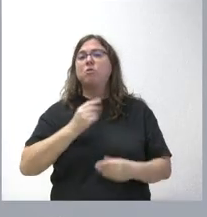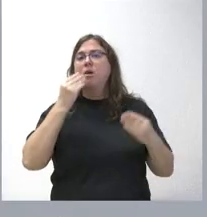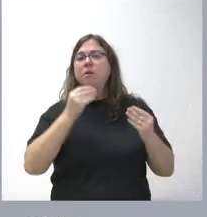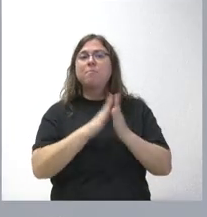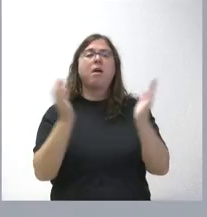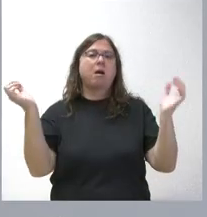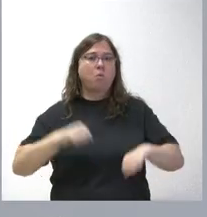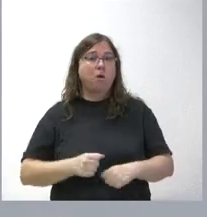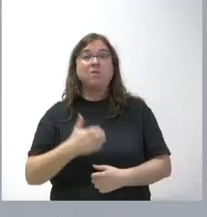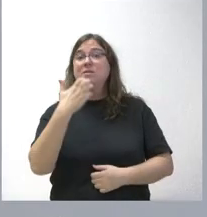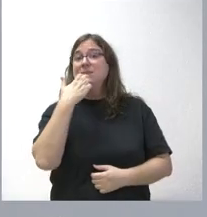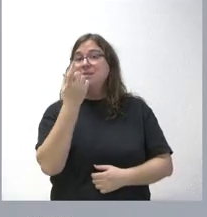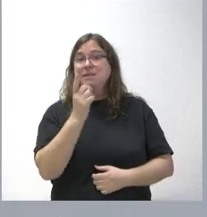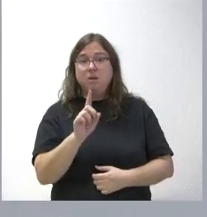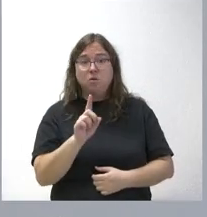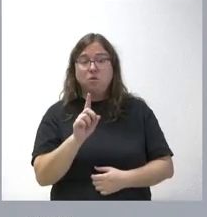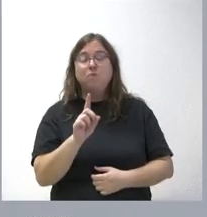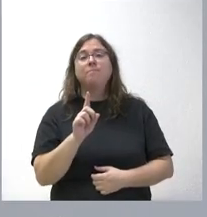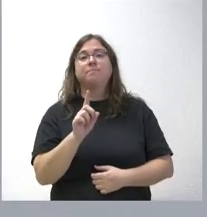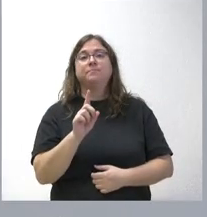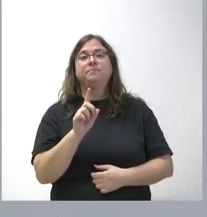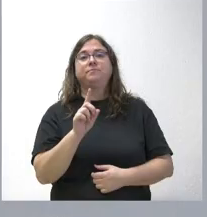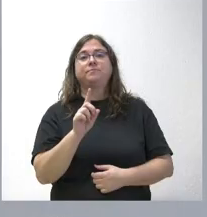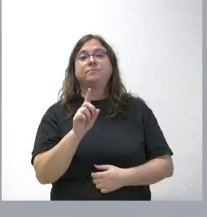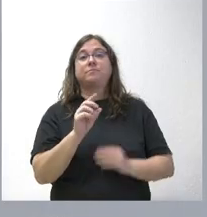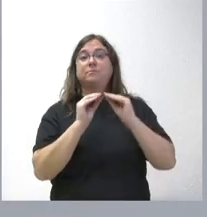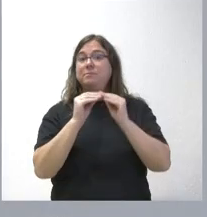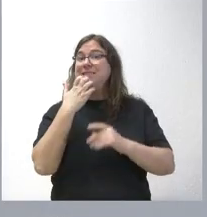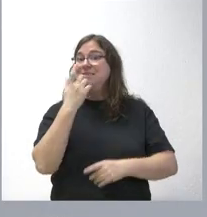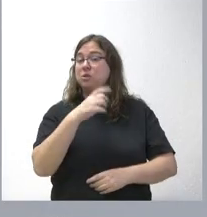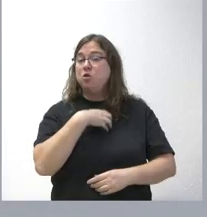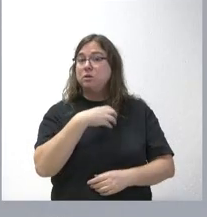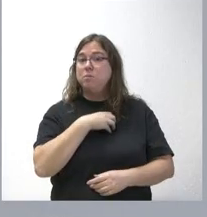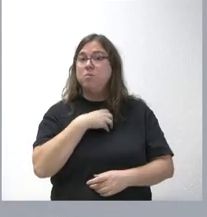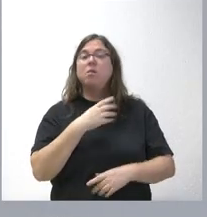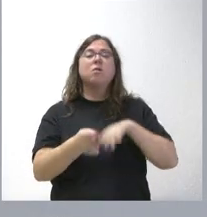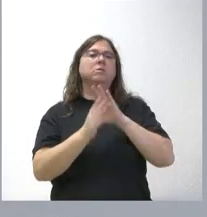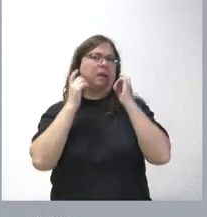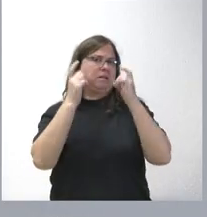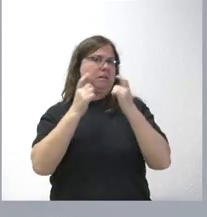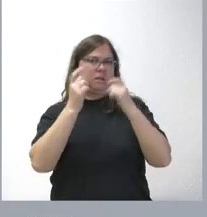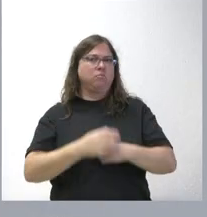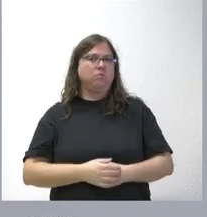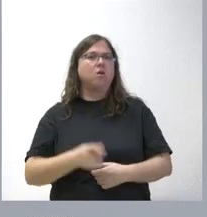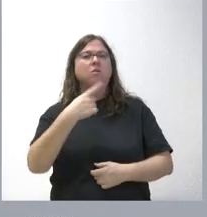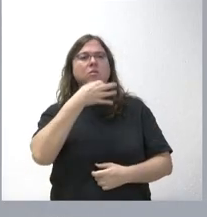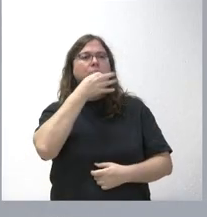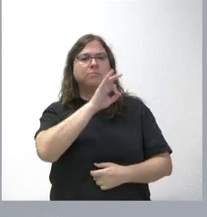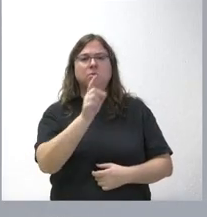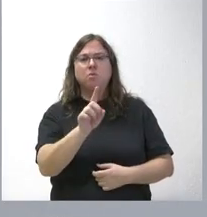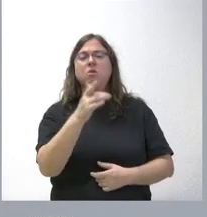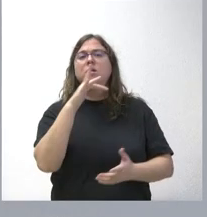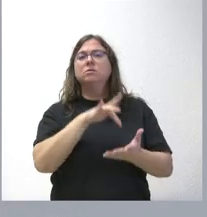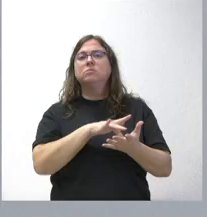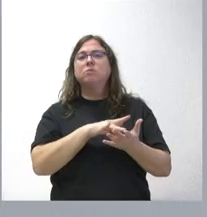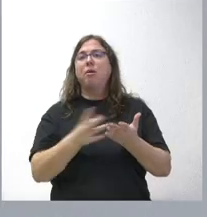acuerdo. Si no se pudiera realizar este acuerdo, pues lo seguiríamos intentando. Nosotros no vamos a renunciar ni nos vamos